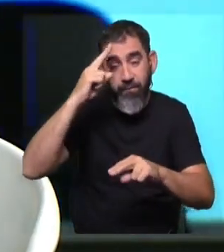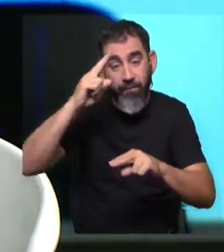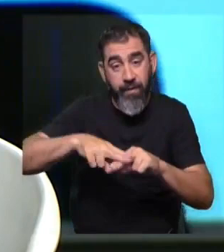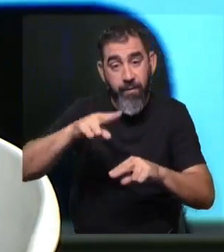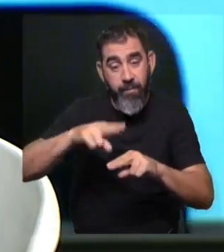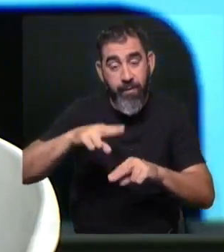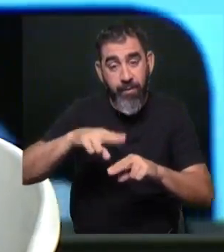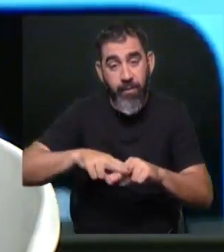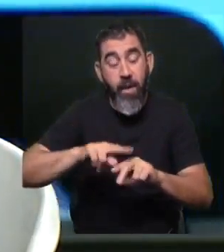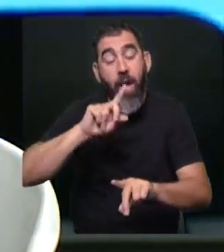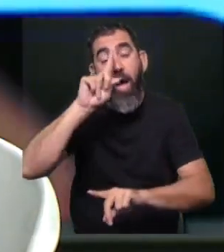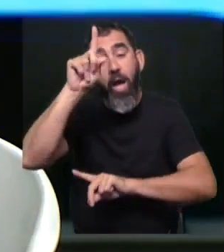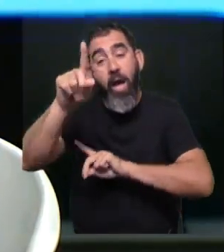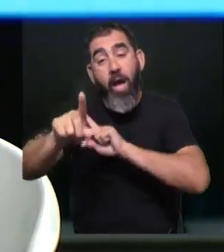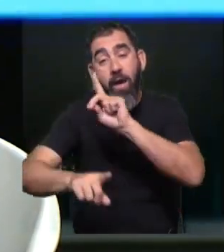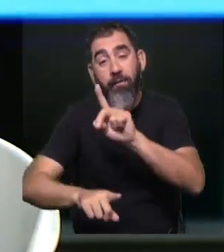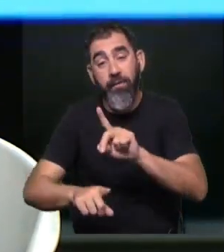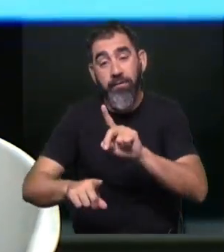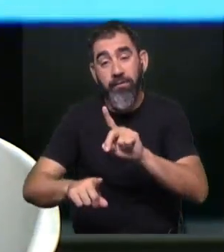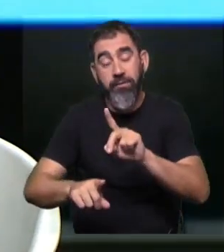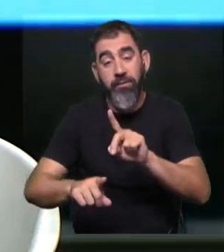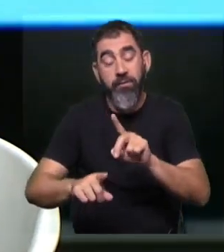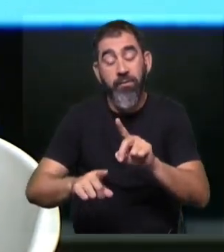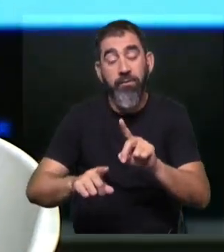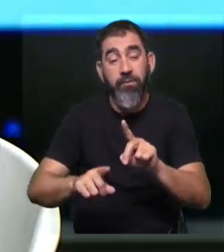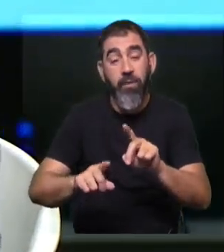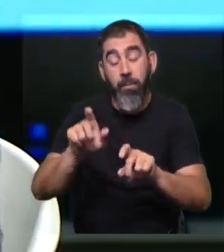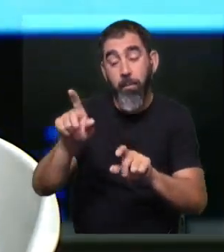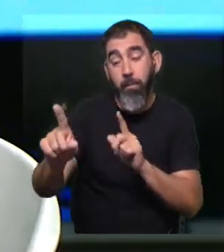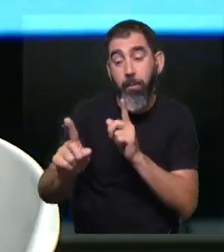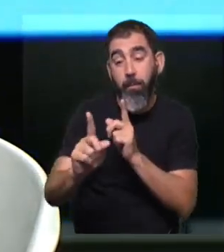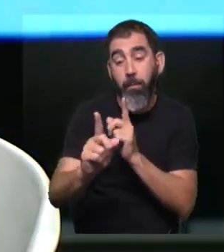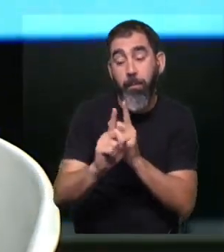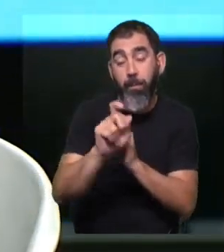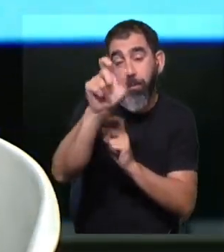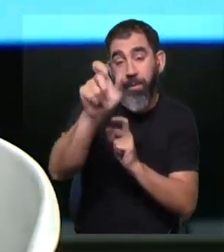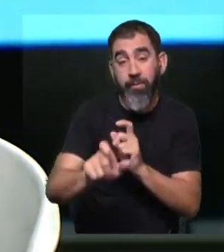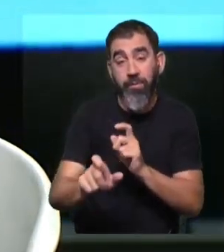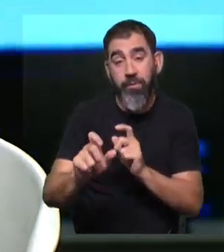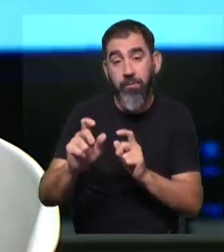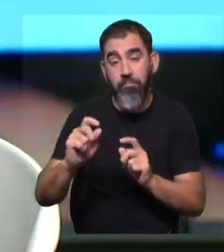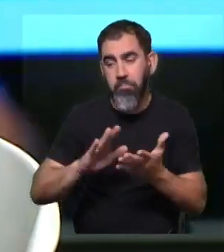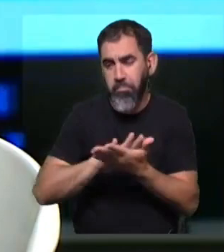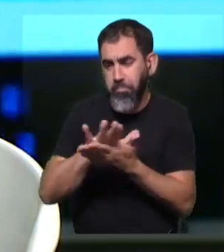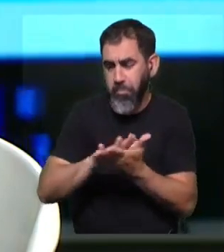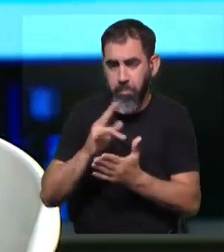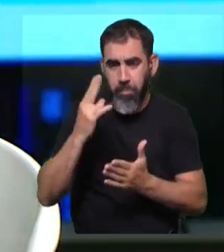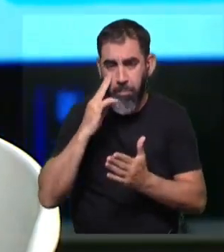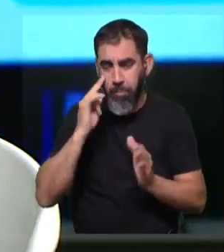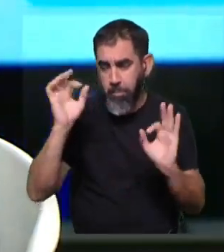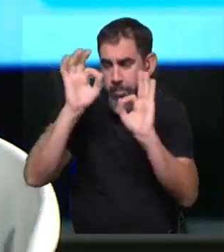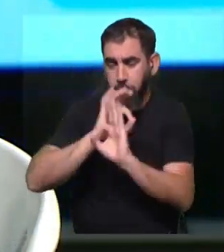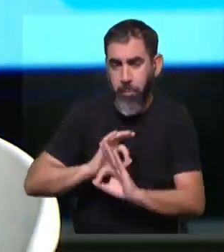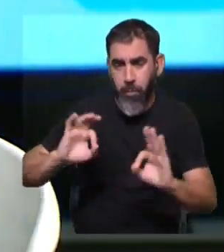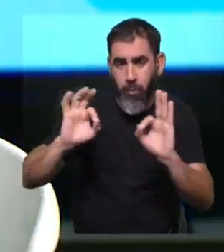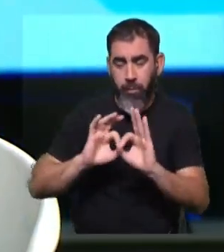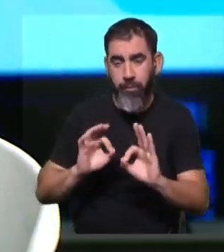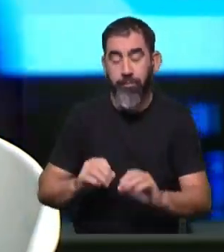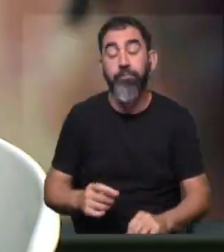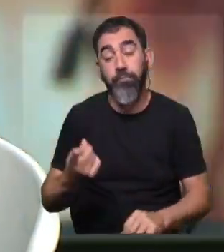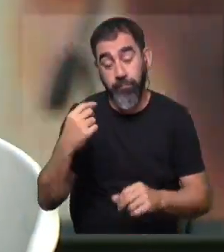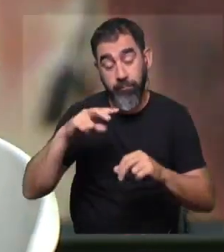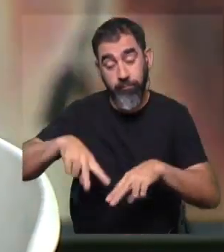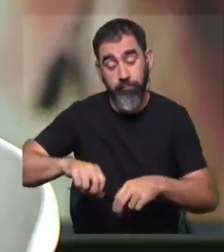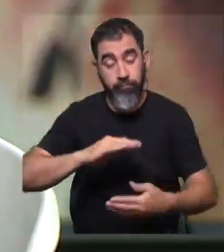y a veces es eso, ocurren estadios en que la paciente o la persona no tiene ningún tipo de sintomatología. Entonces, haciendo un